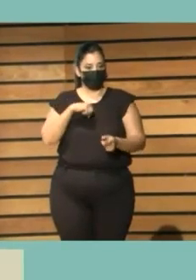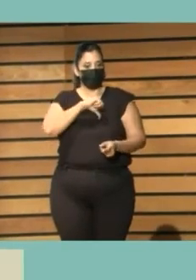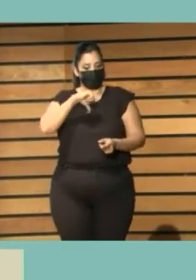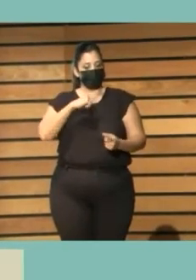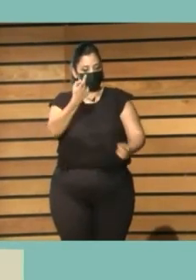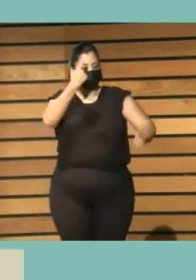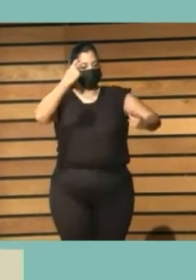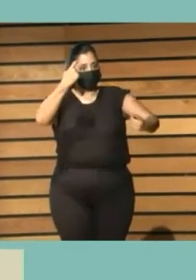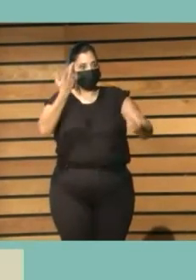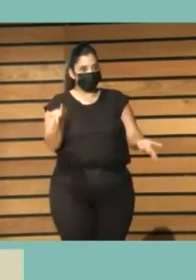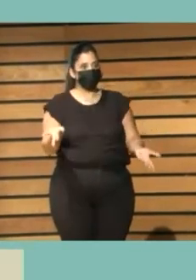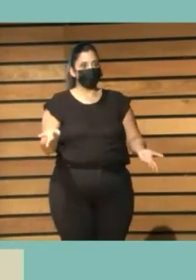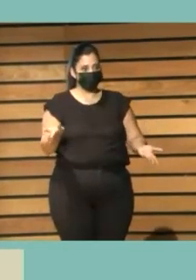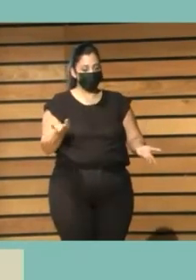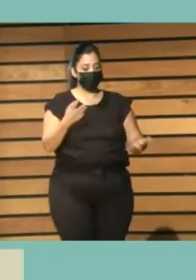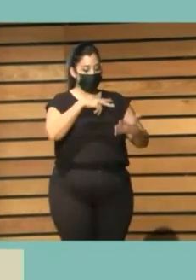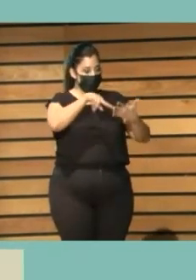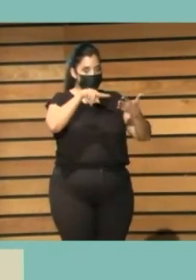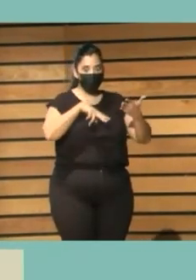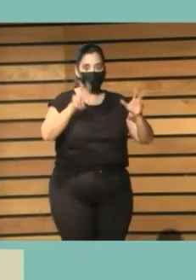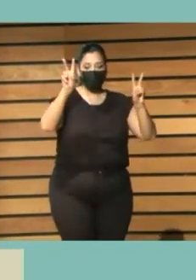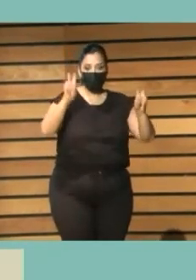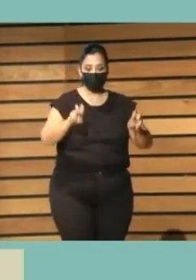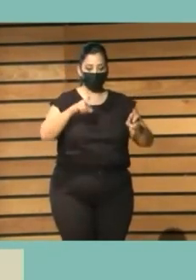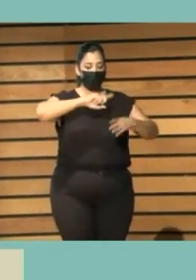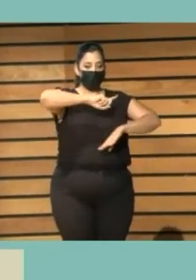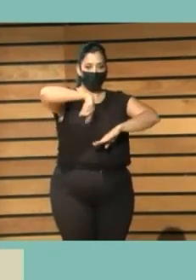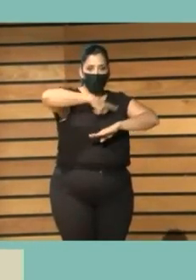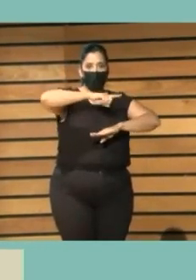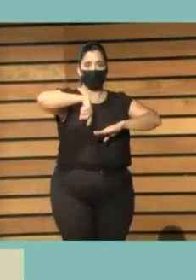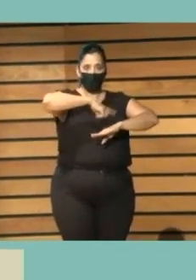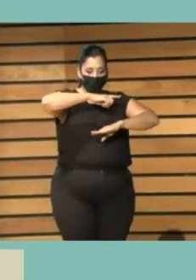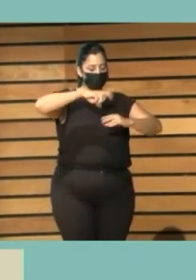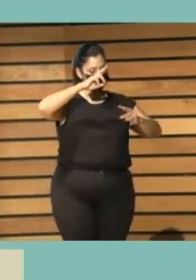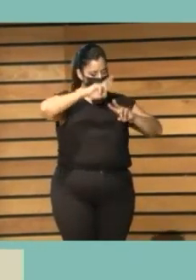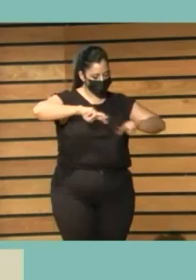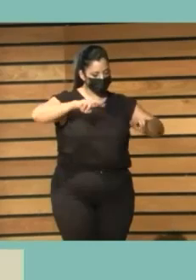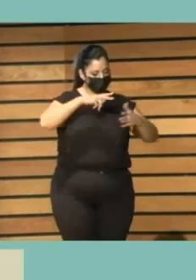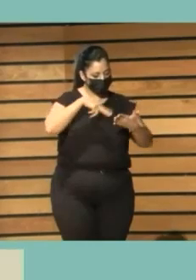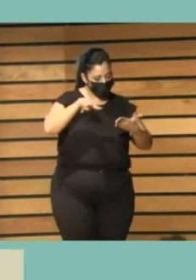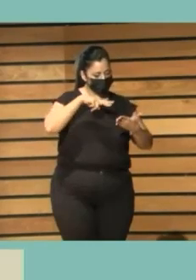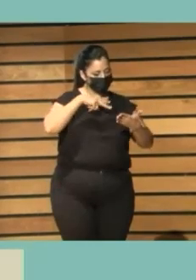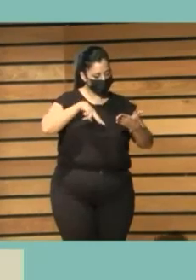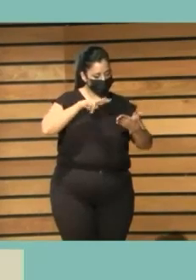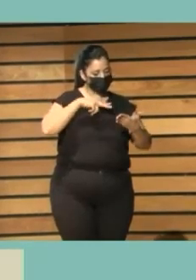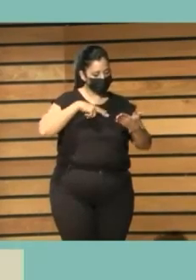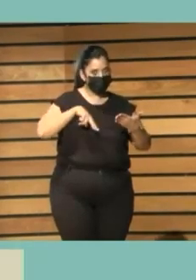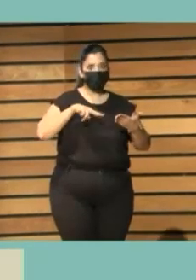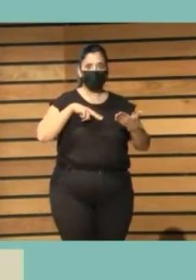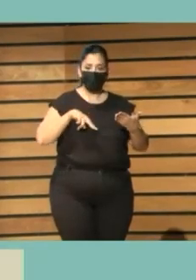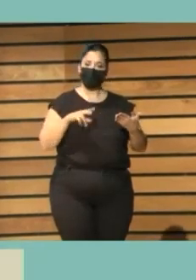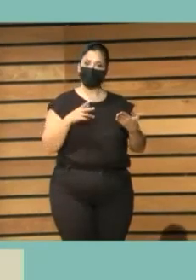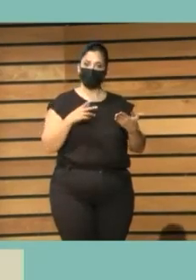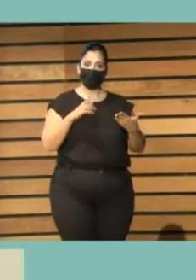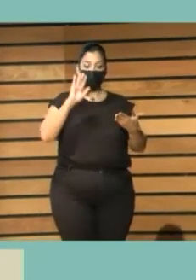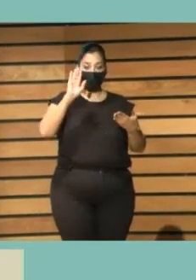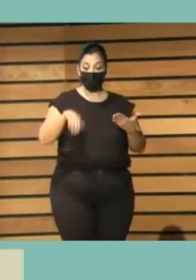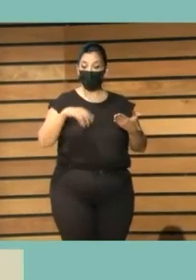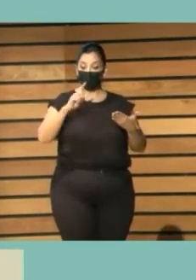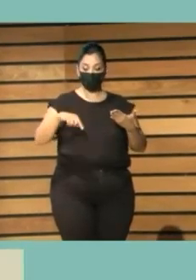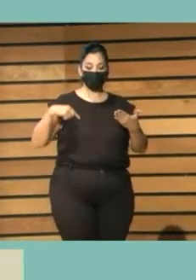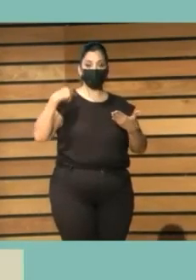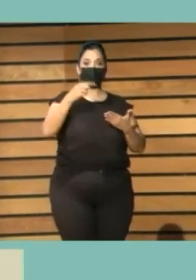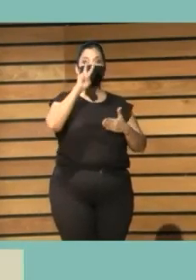hablaban de lectura y dedicaban horas a aquella lectura. Posteriormente, se iniciaron en el